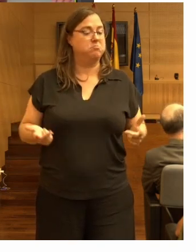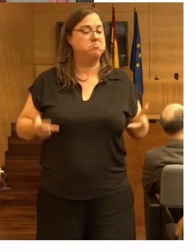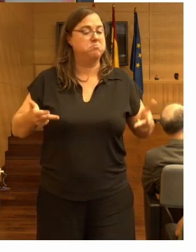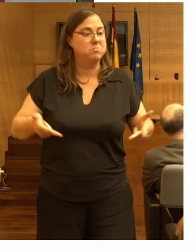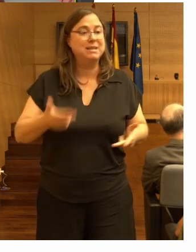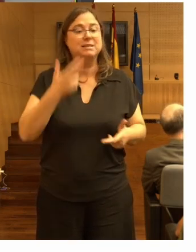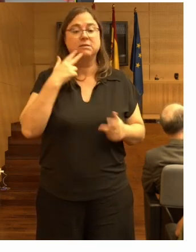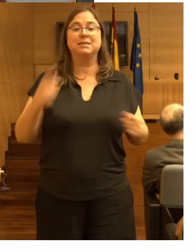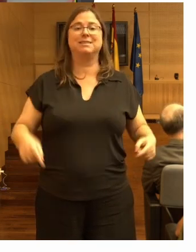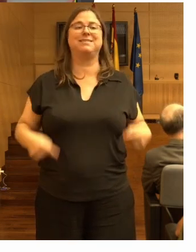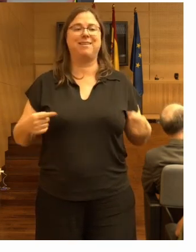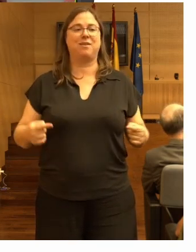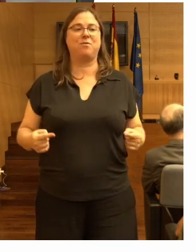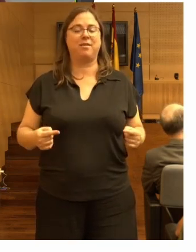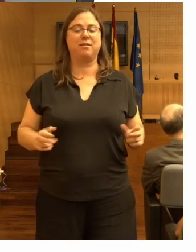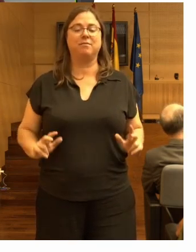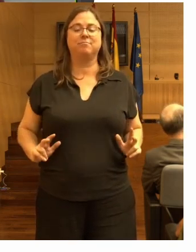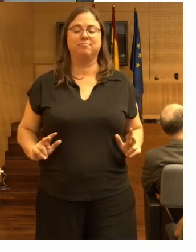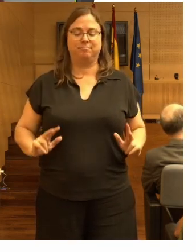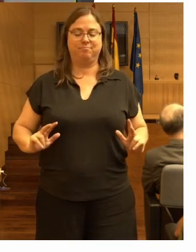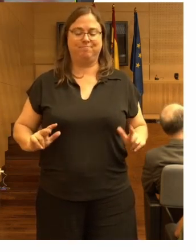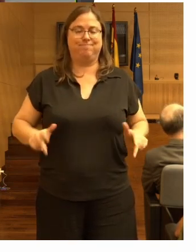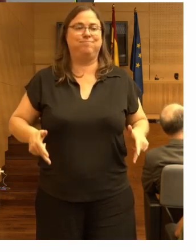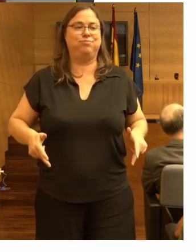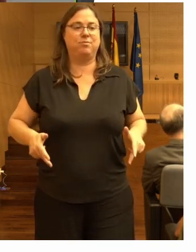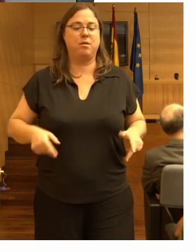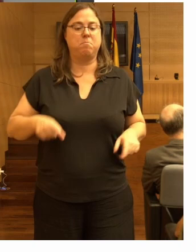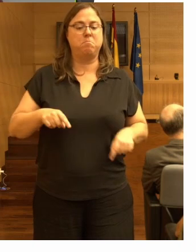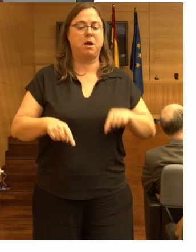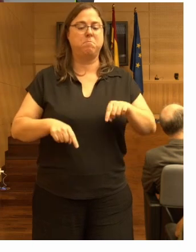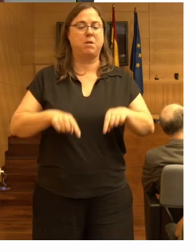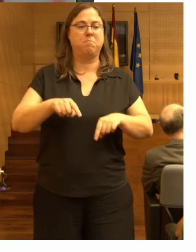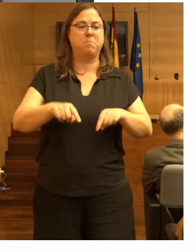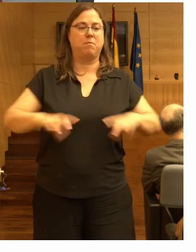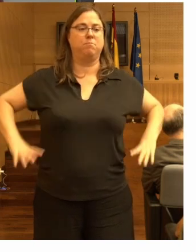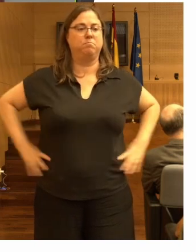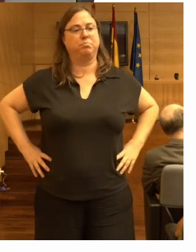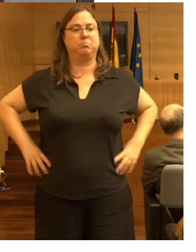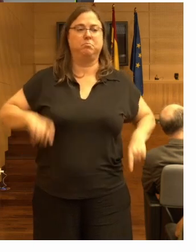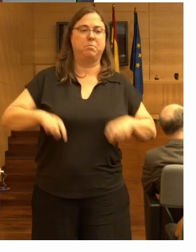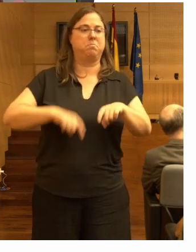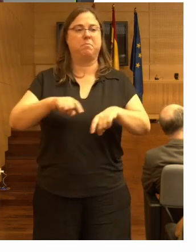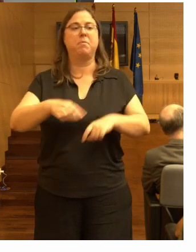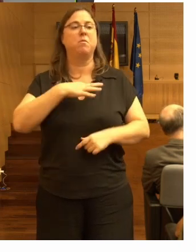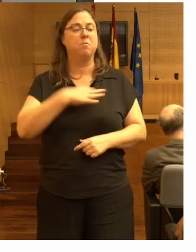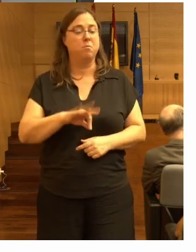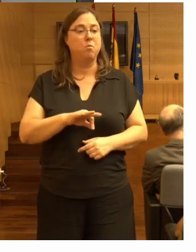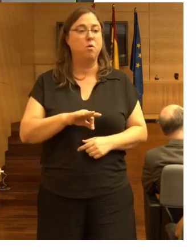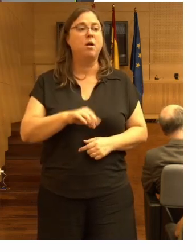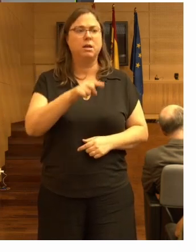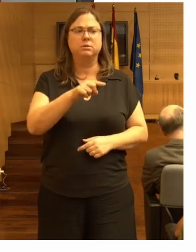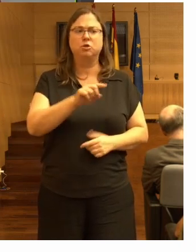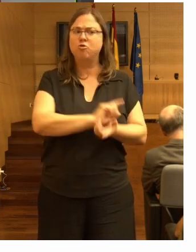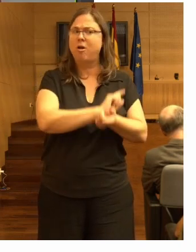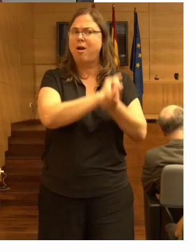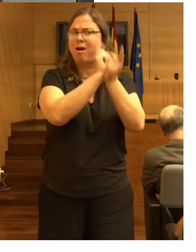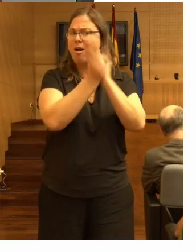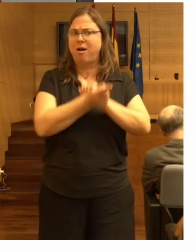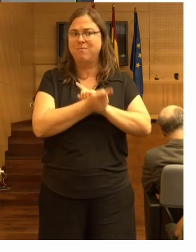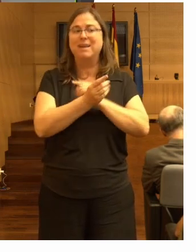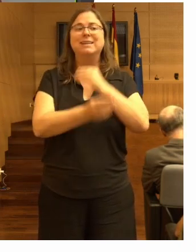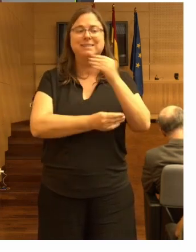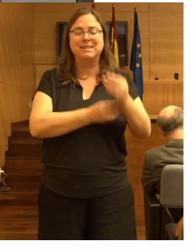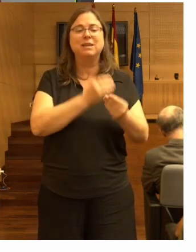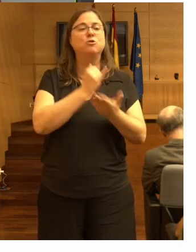en silla de ruedas se pueden levantar y caminar con el dispositivo esto va a ser muy transformador se ha hecho con